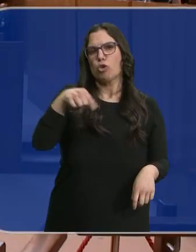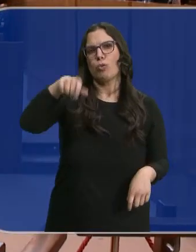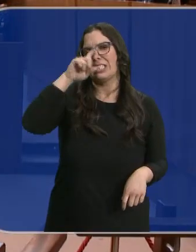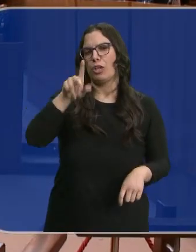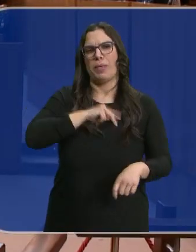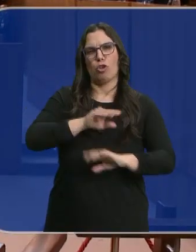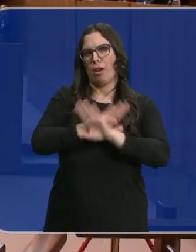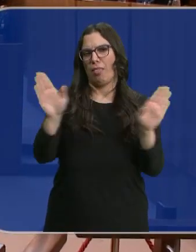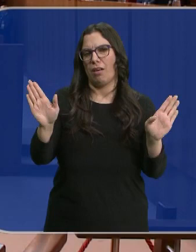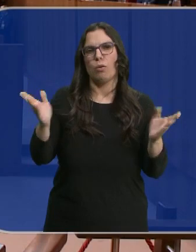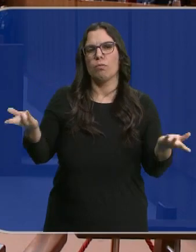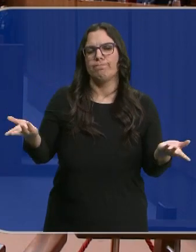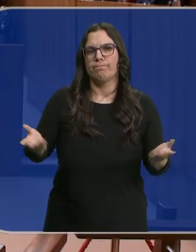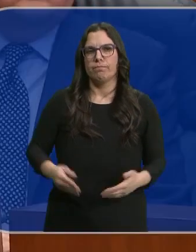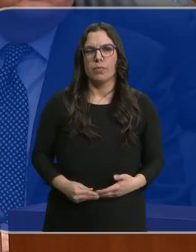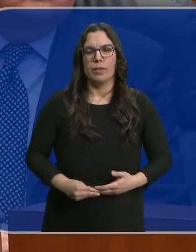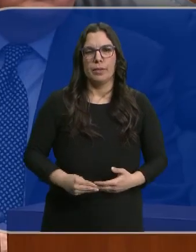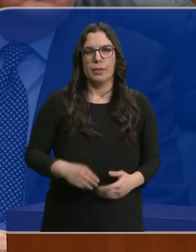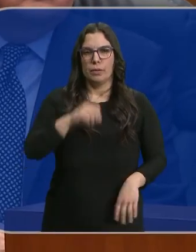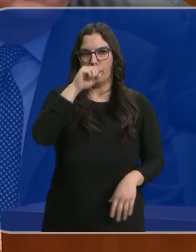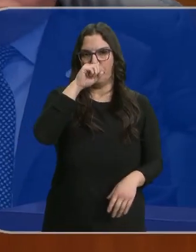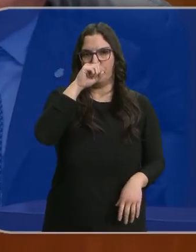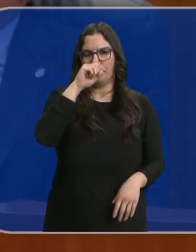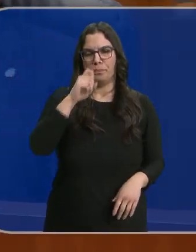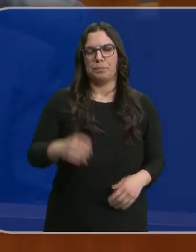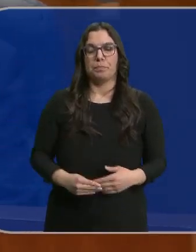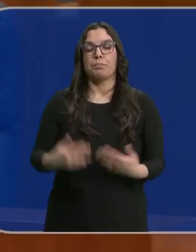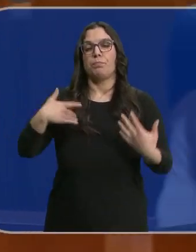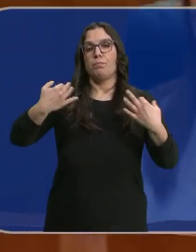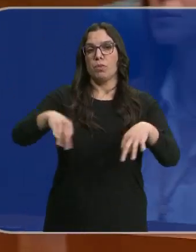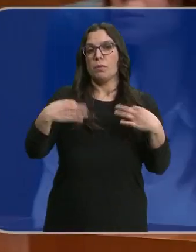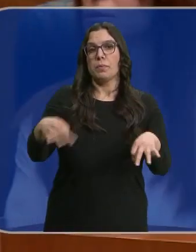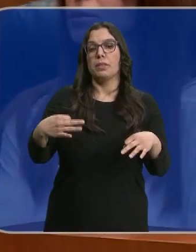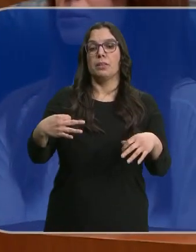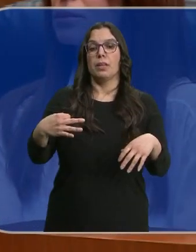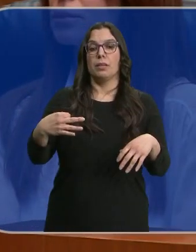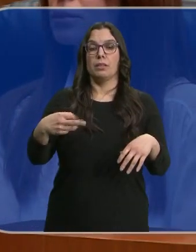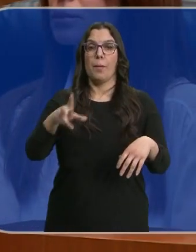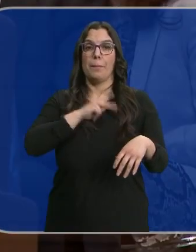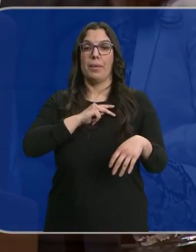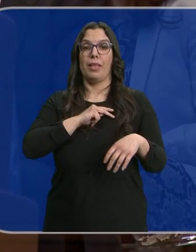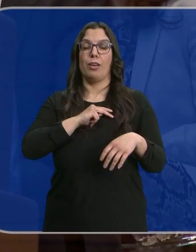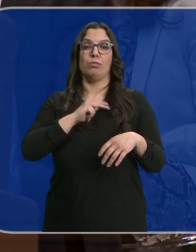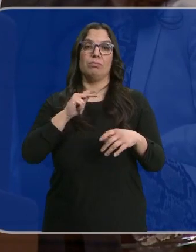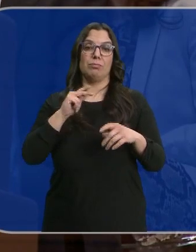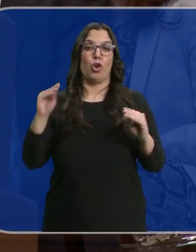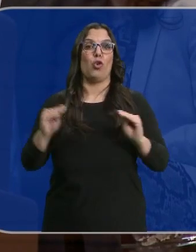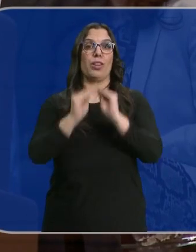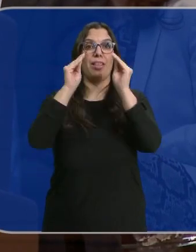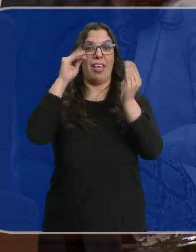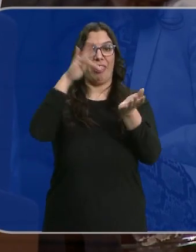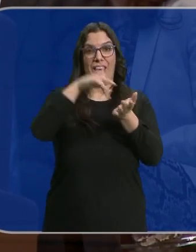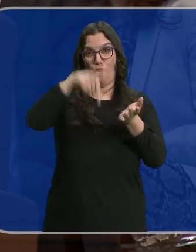o este año no habrá medalla de las Cortes, definitivamente? Bueno, habitualmente siempre se entregaba en la festividad que hemos